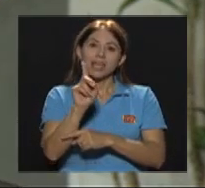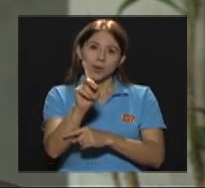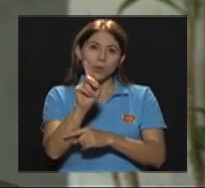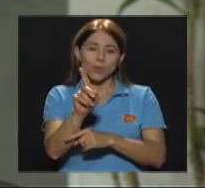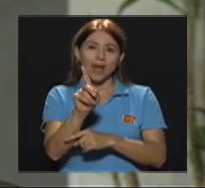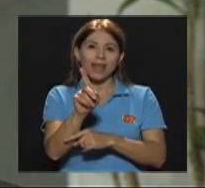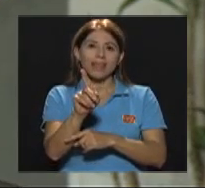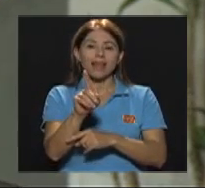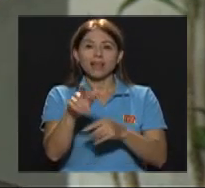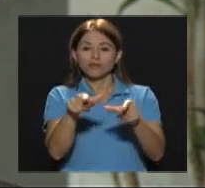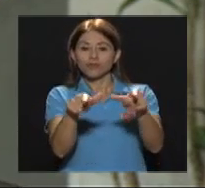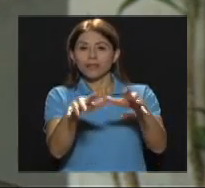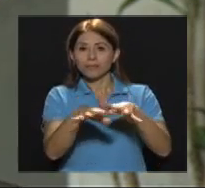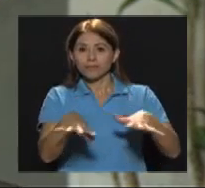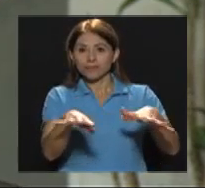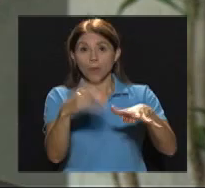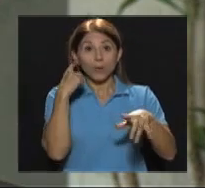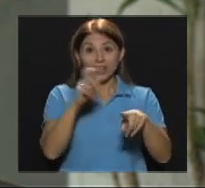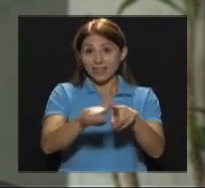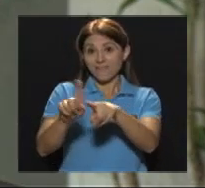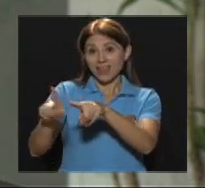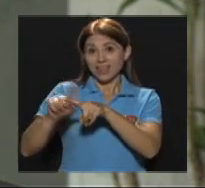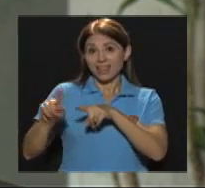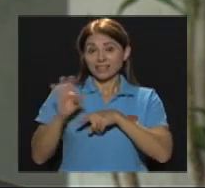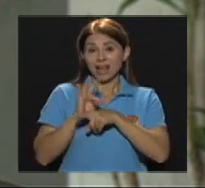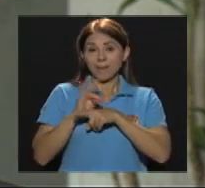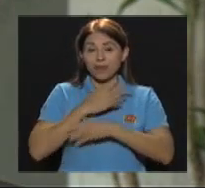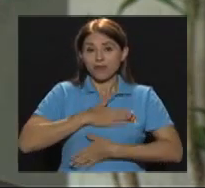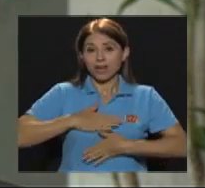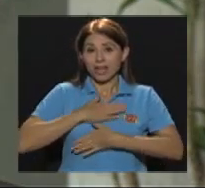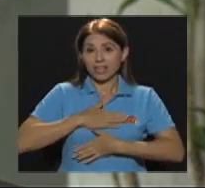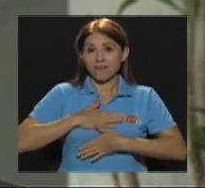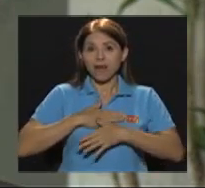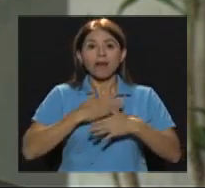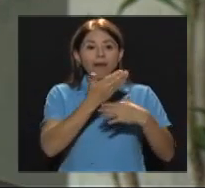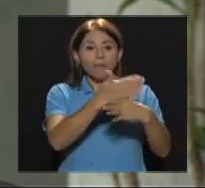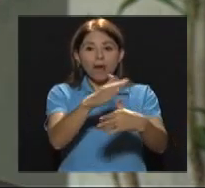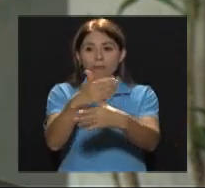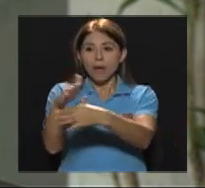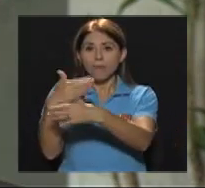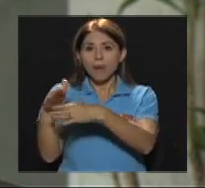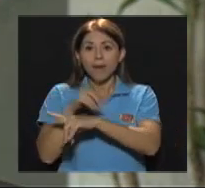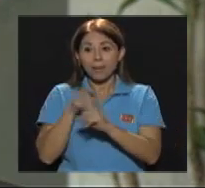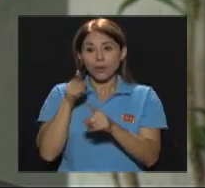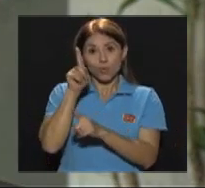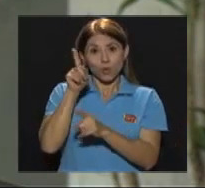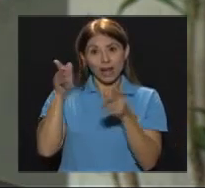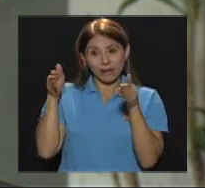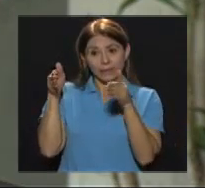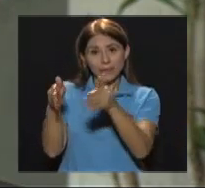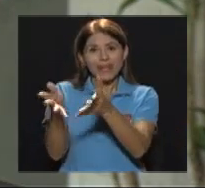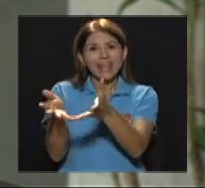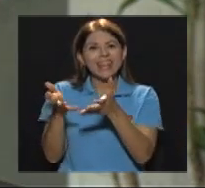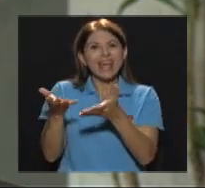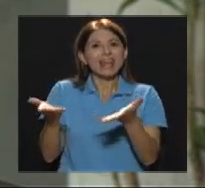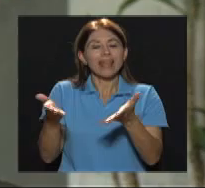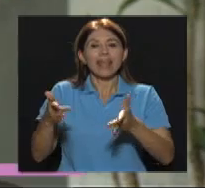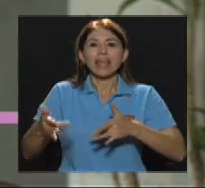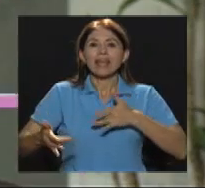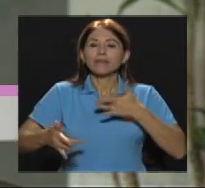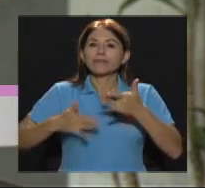diferentes estaciones dentro de esta unidad de terapia recreativa Que buscaba ser dirigida a lo que es la estimulación